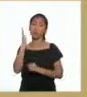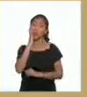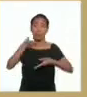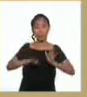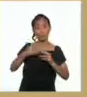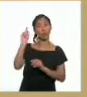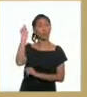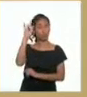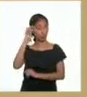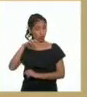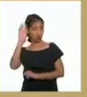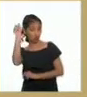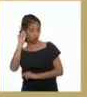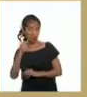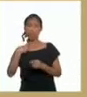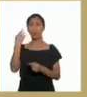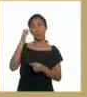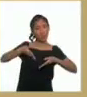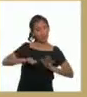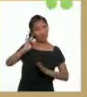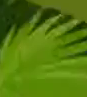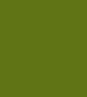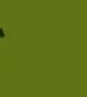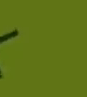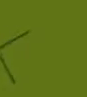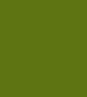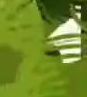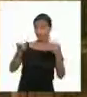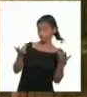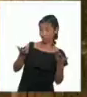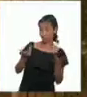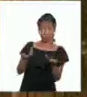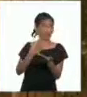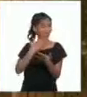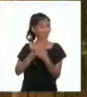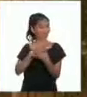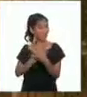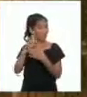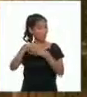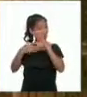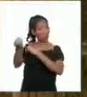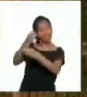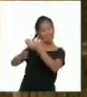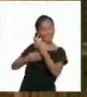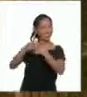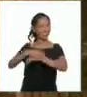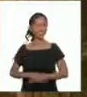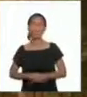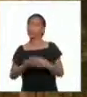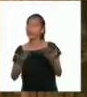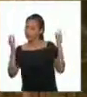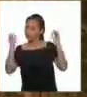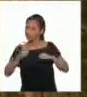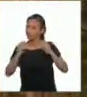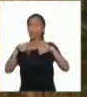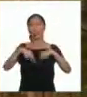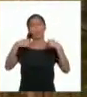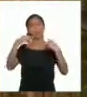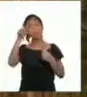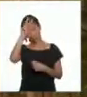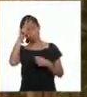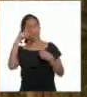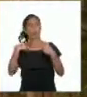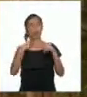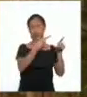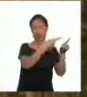es de Tumbes y mi papá es de Jauja gracias por compartir tu historia si que somos un país diverso